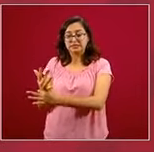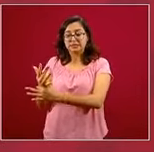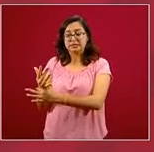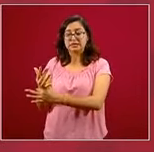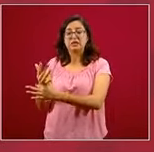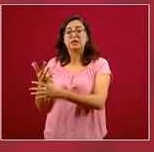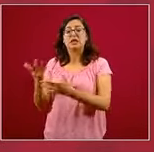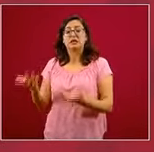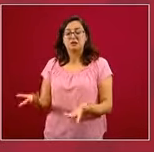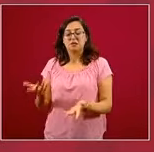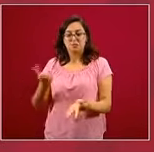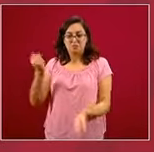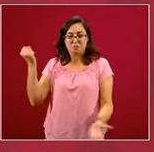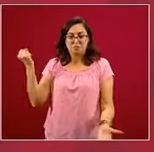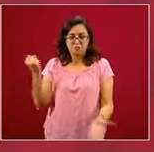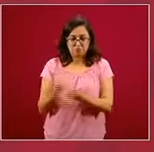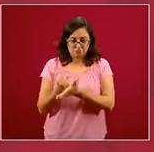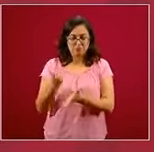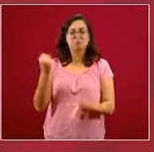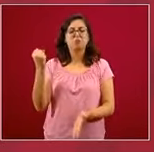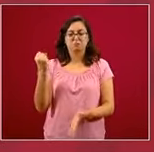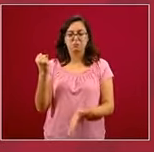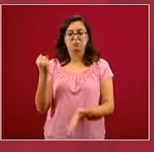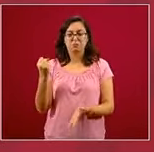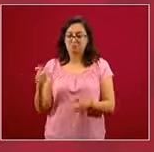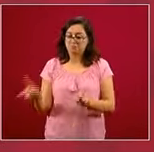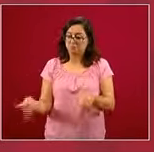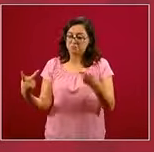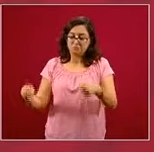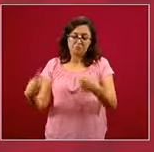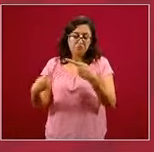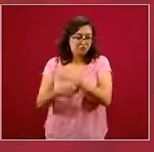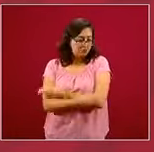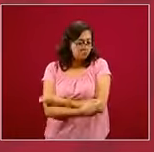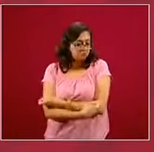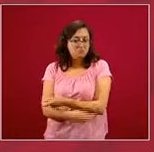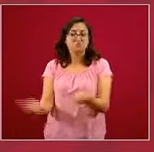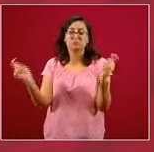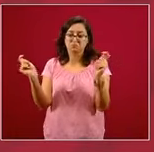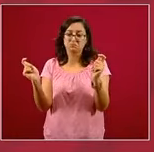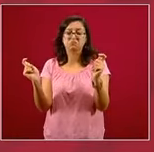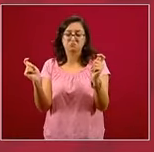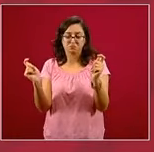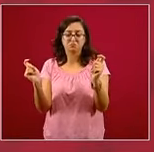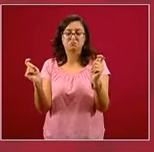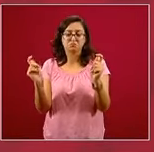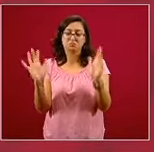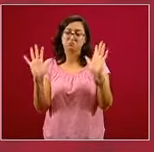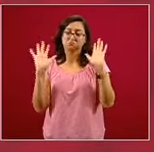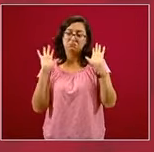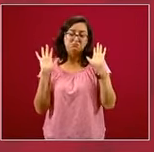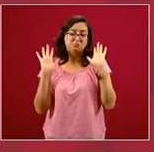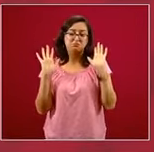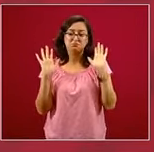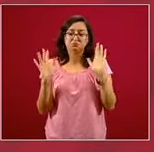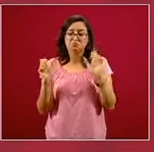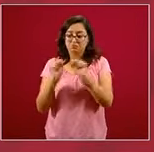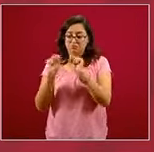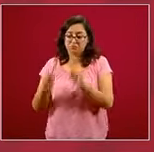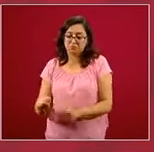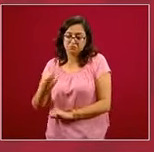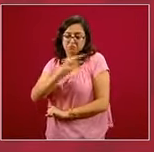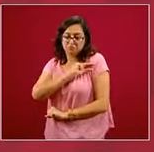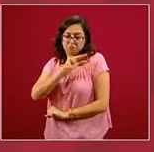Salud, autorizó la venta o distribución en México en sistemas